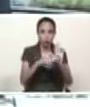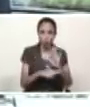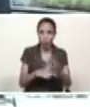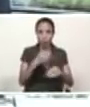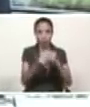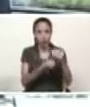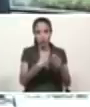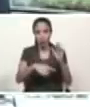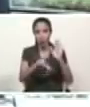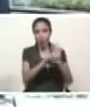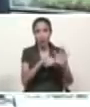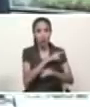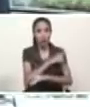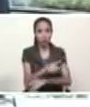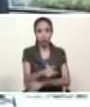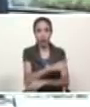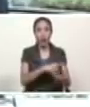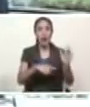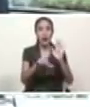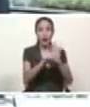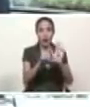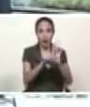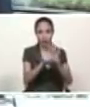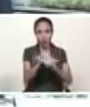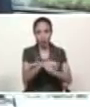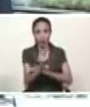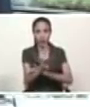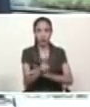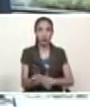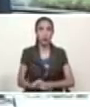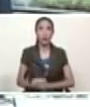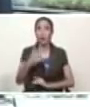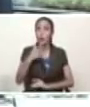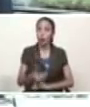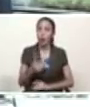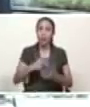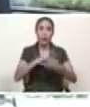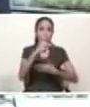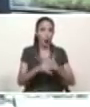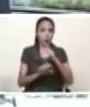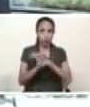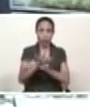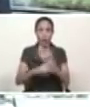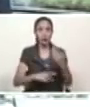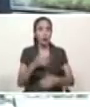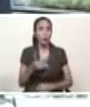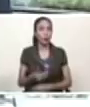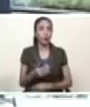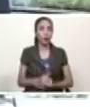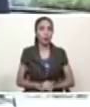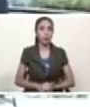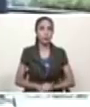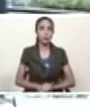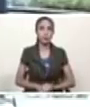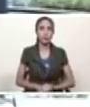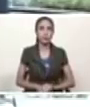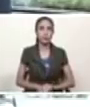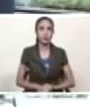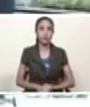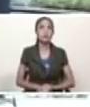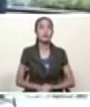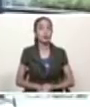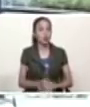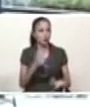la patria como ley constitucional de la república bolivariana de Venezuela es muy importante tener esta guía y nuestro pueblo debe